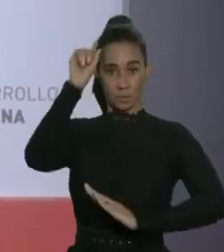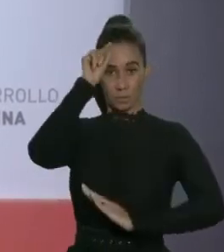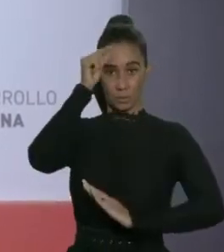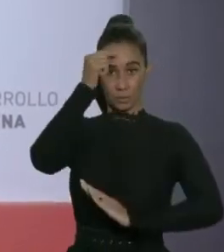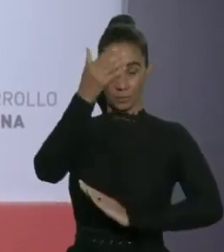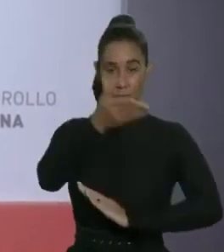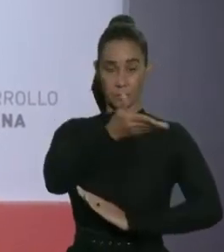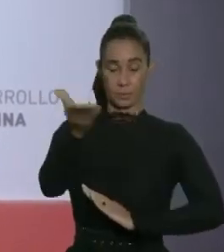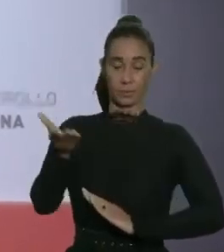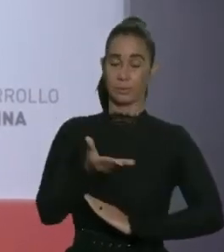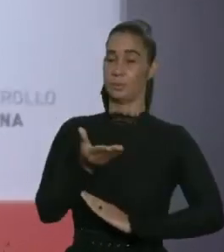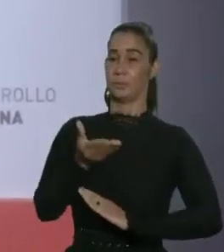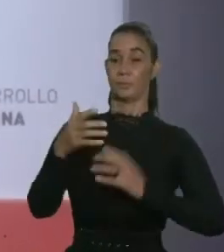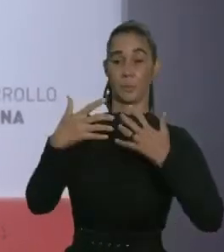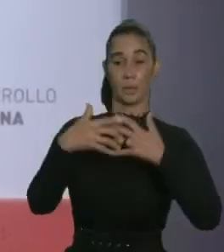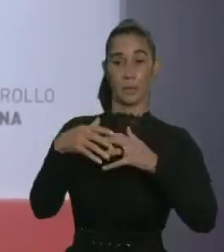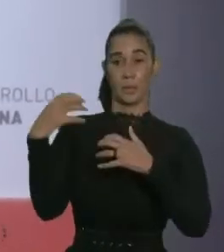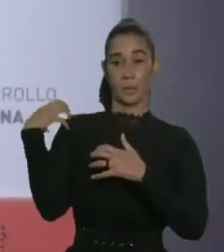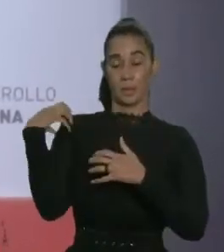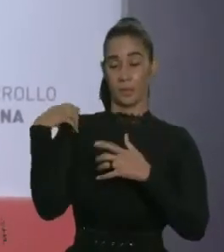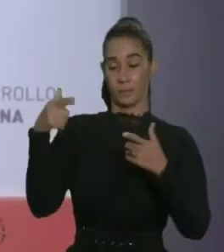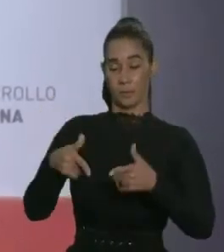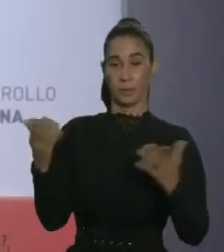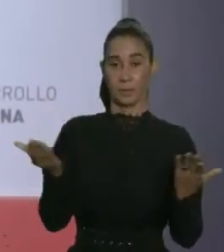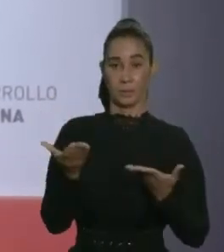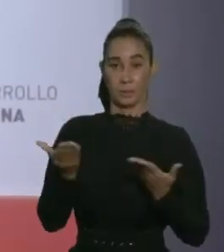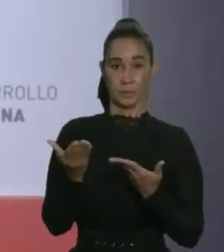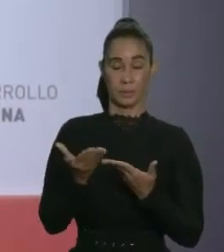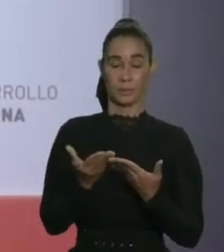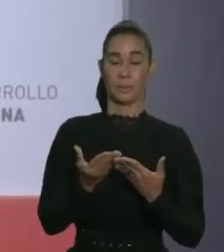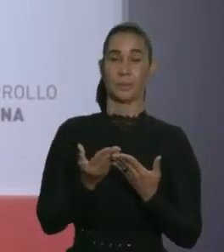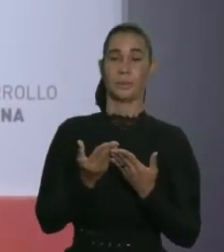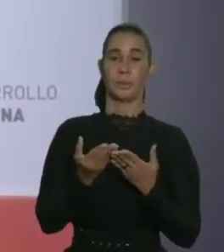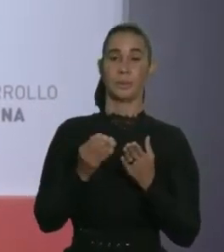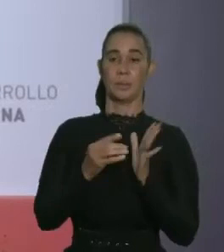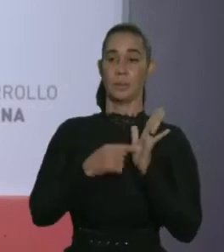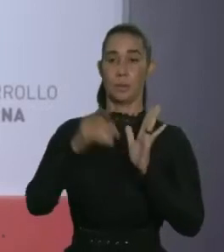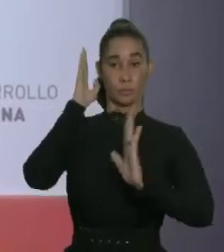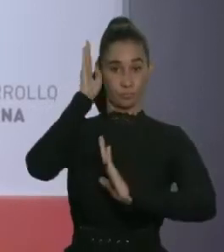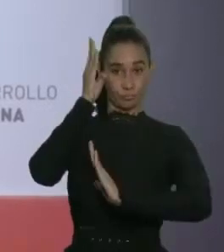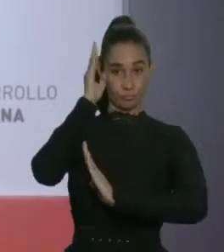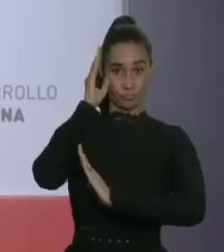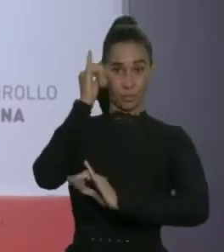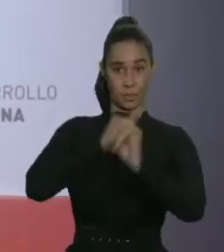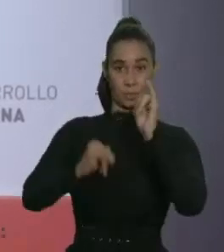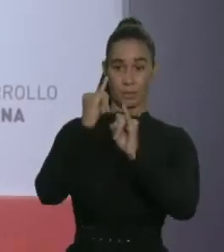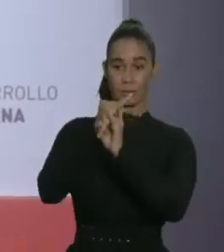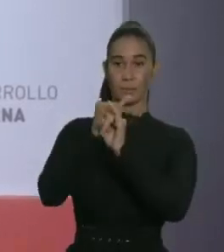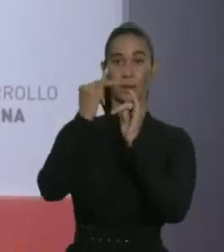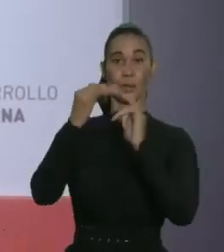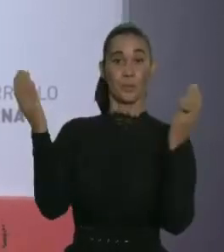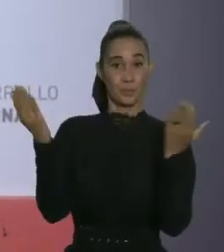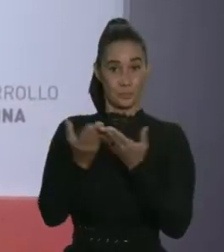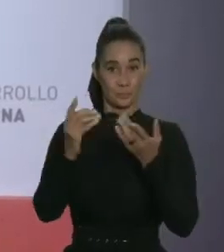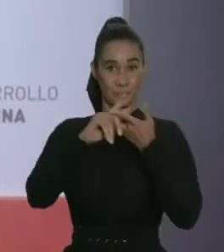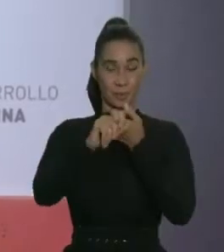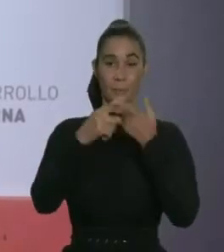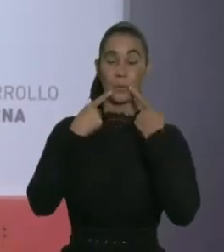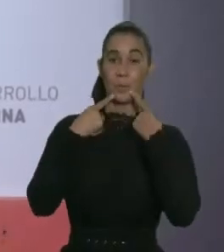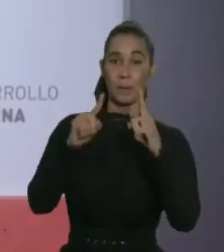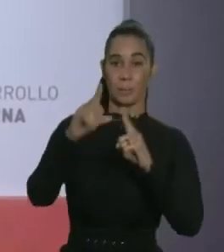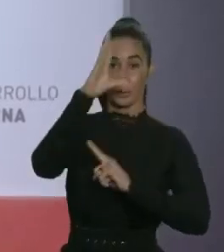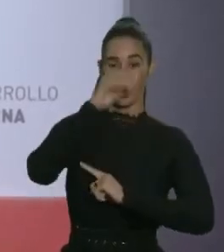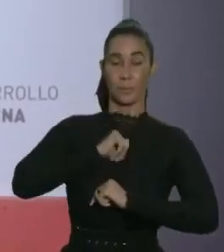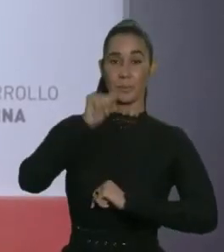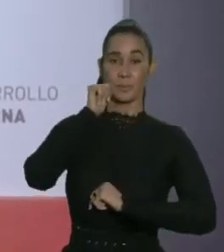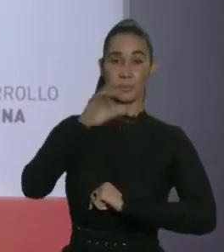empresarios y ejecutivos presentes, expositores nacionales e internacionales que nos acompañan, amigos de la prensa,